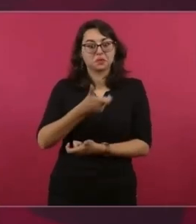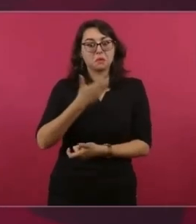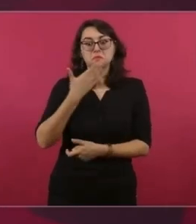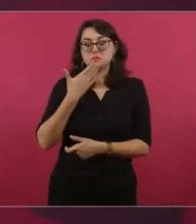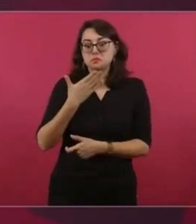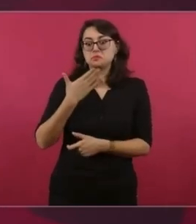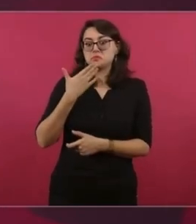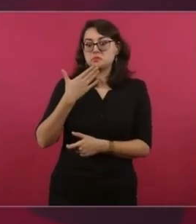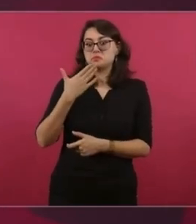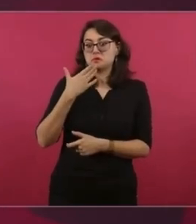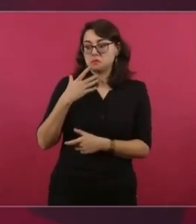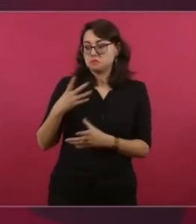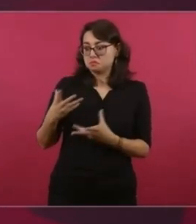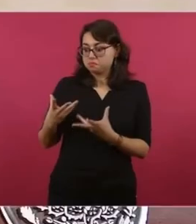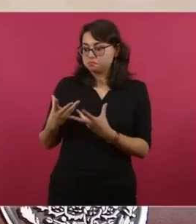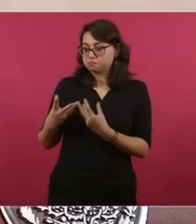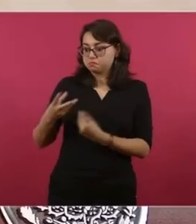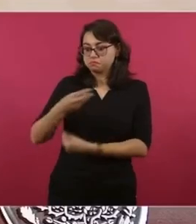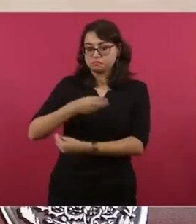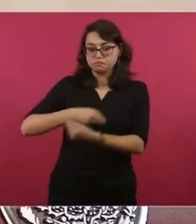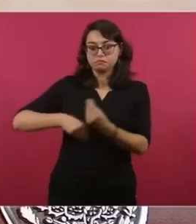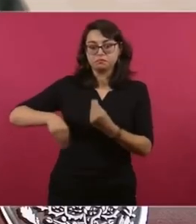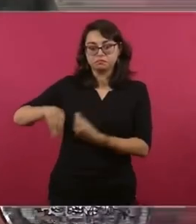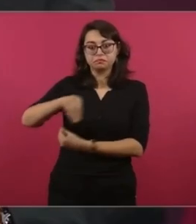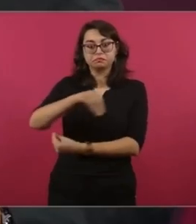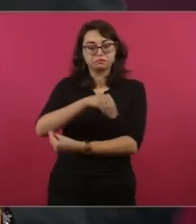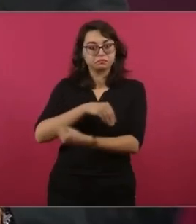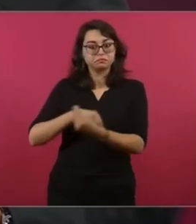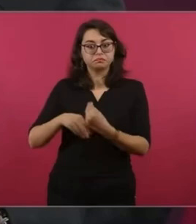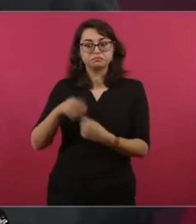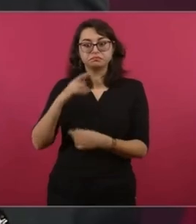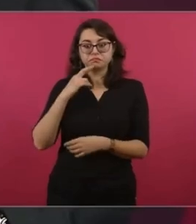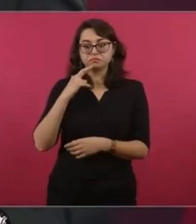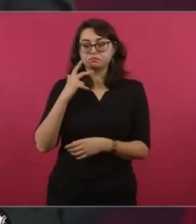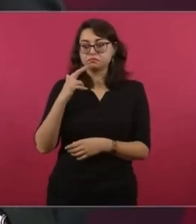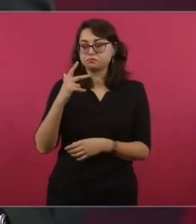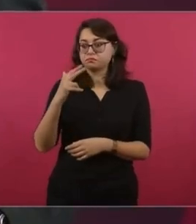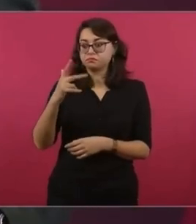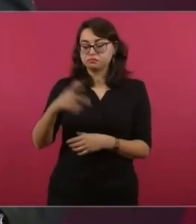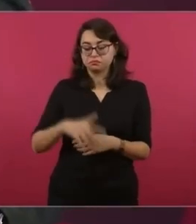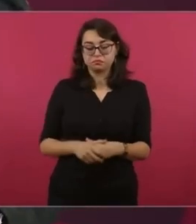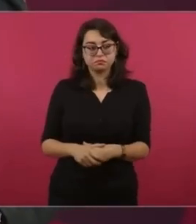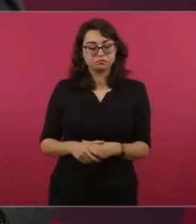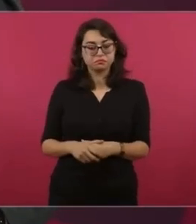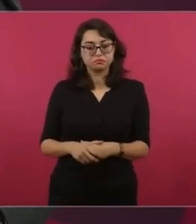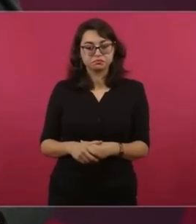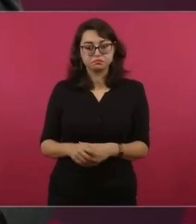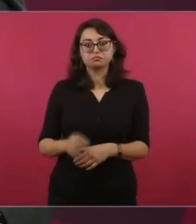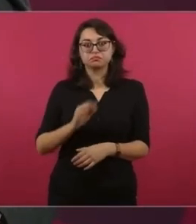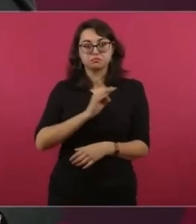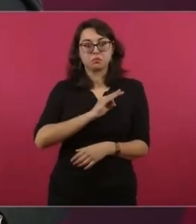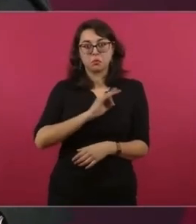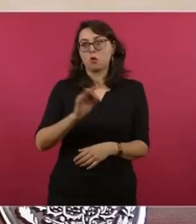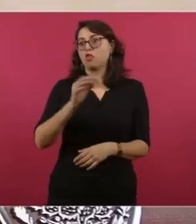el dicho campesino, choco jarocho, de que